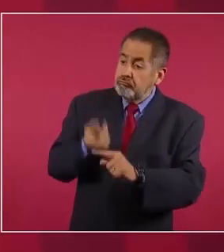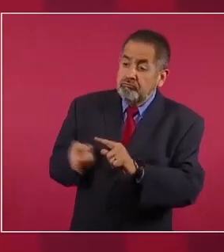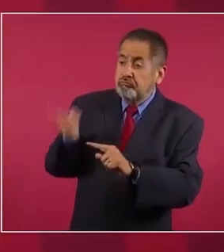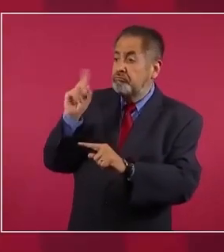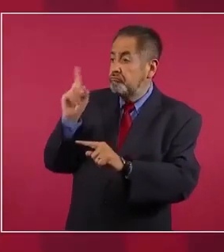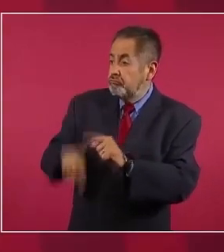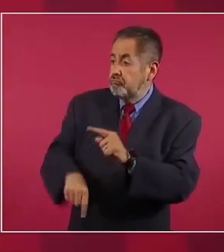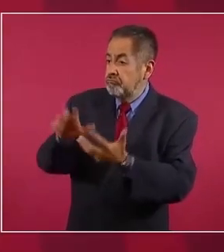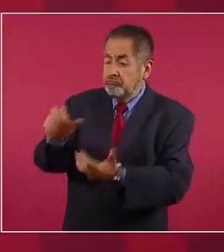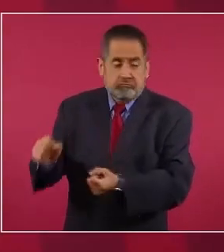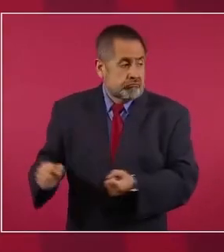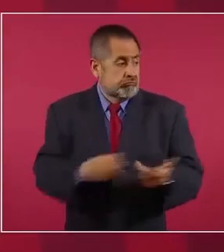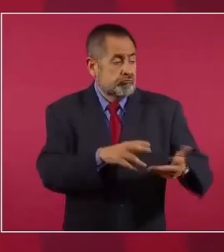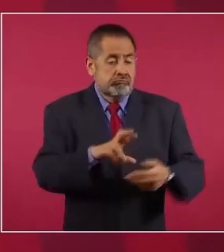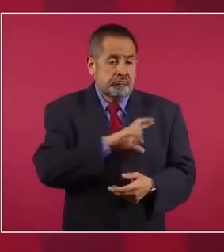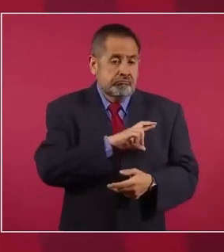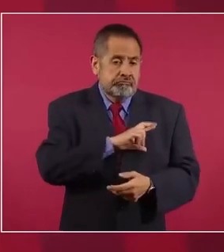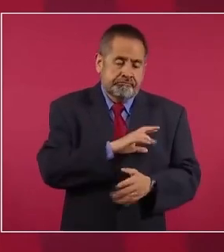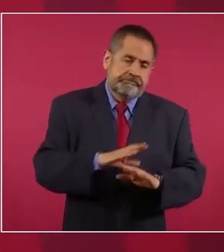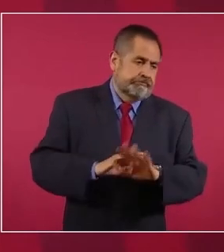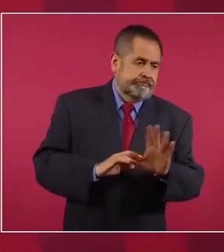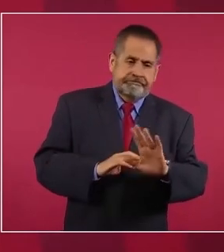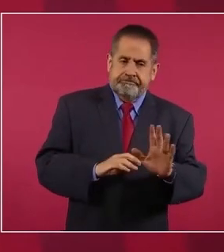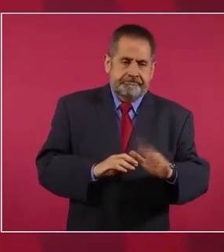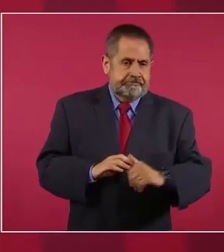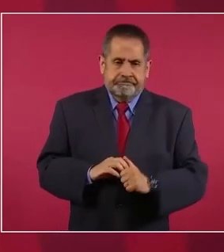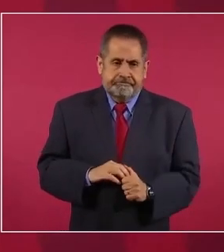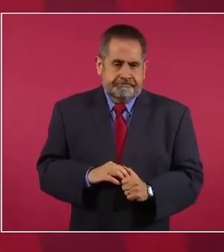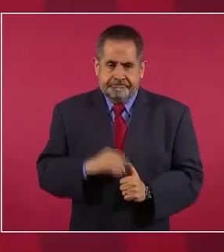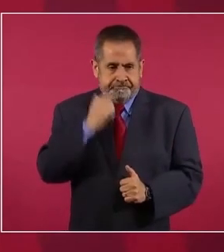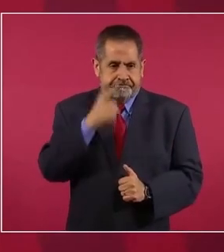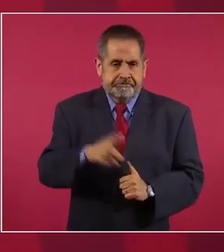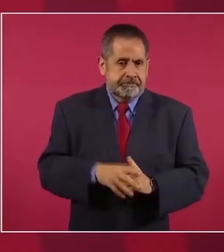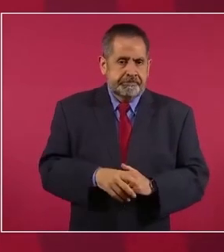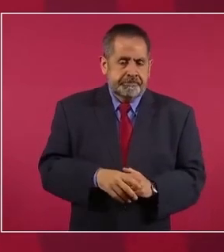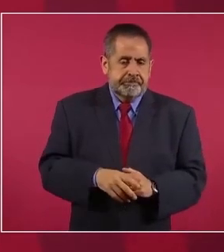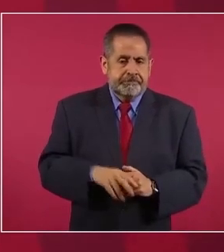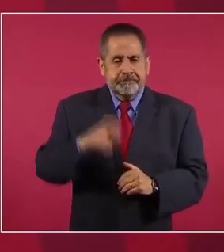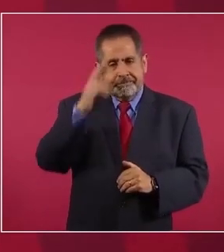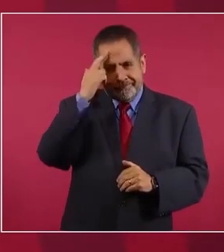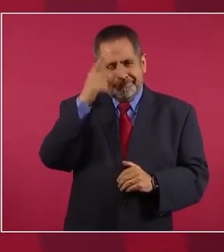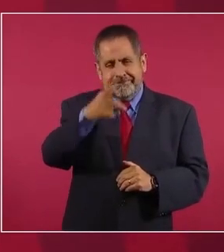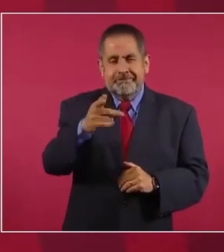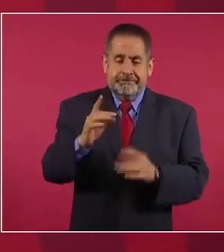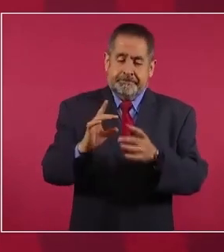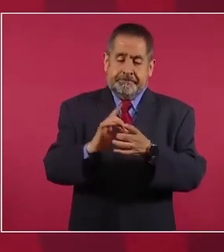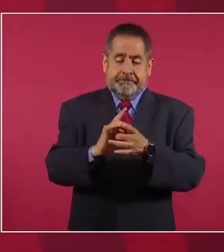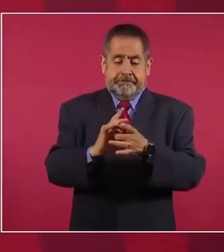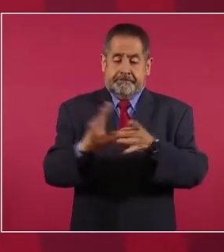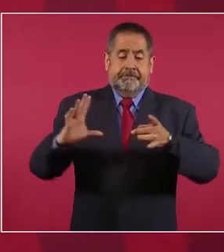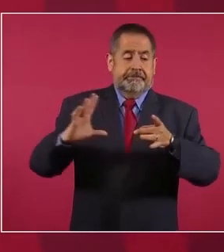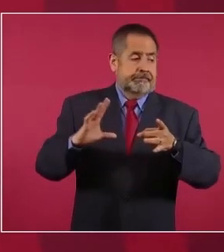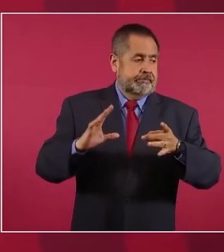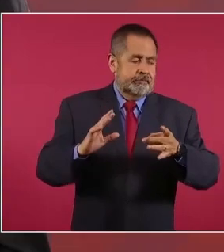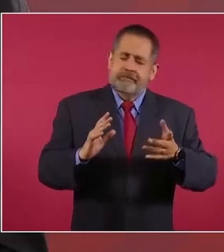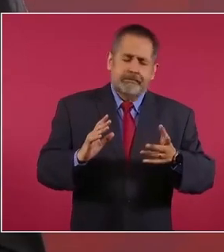se privaticen como le llamaban se desincorporen